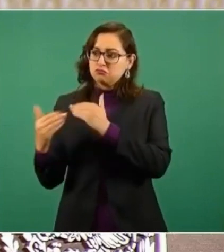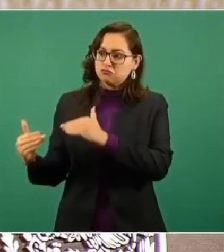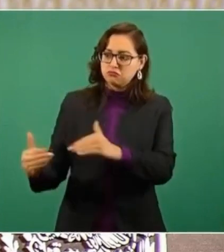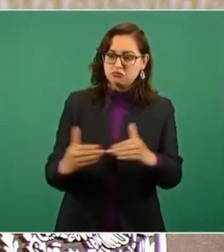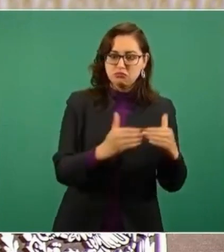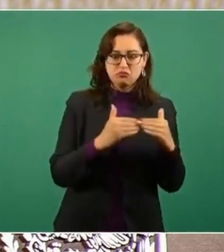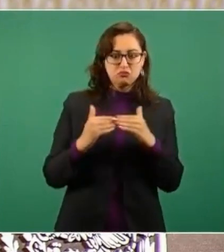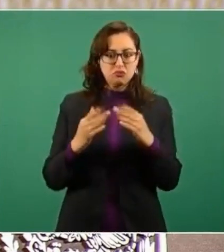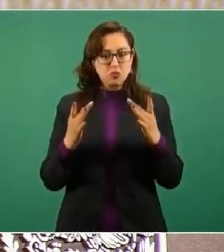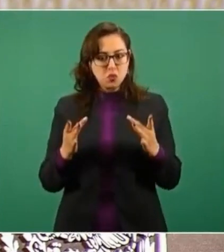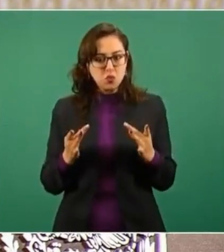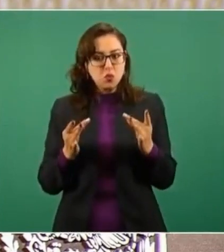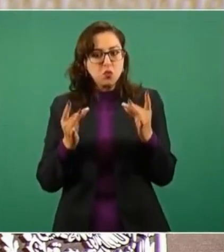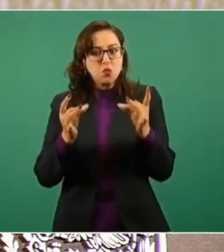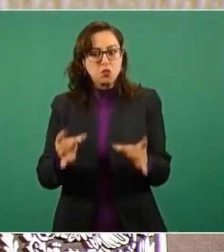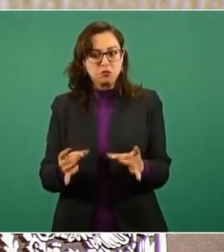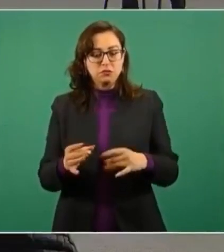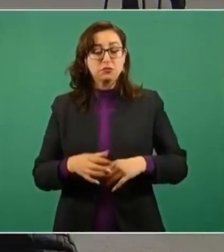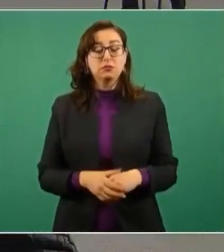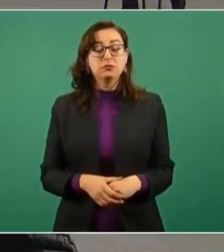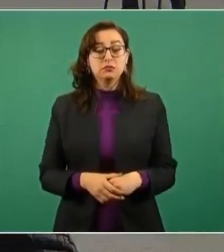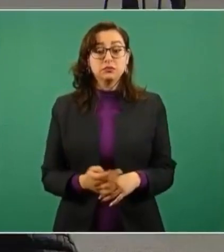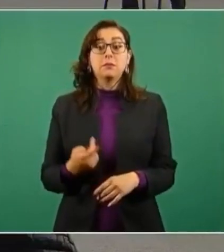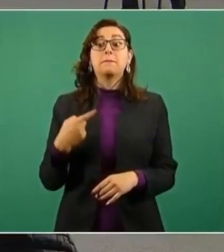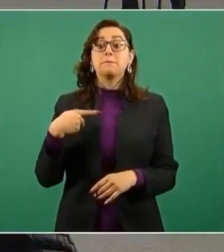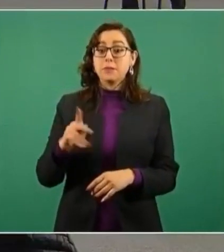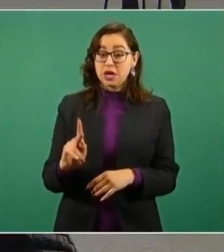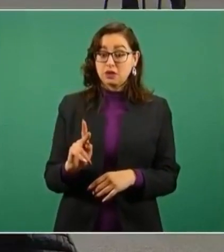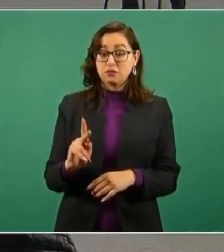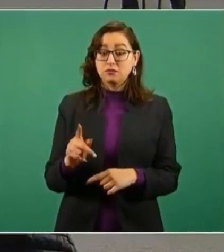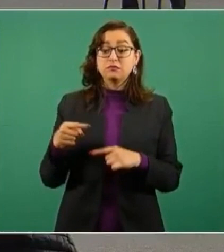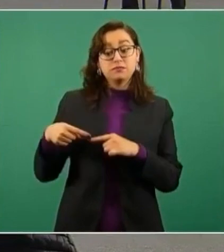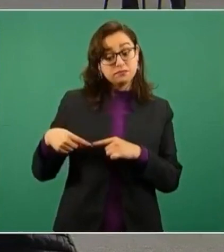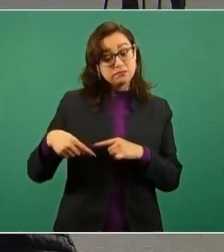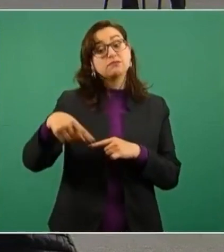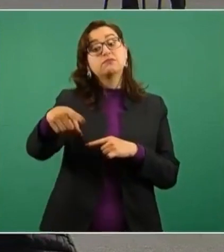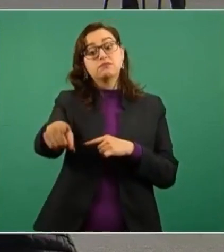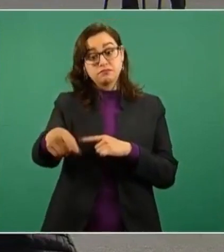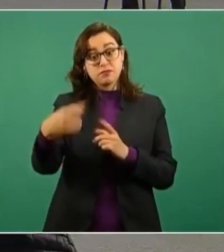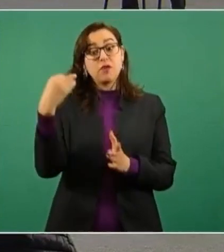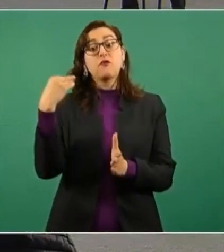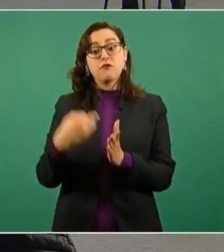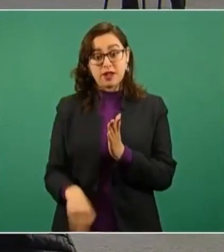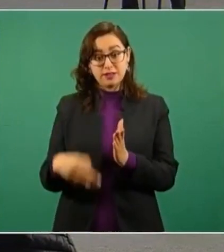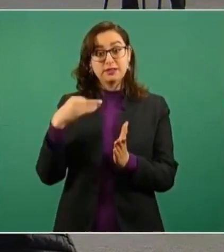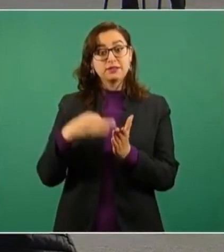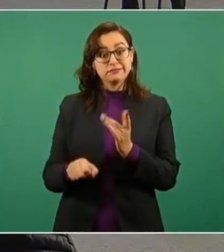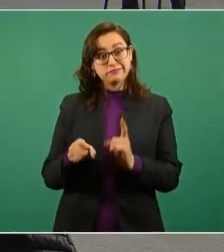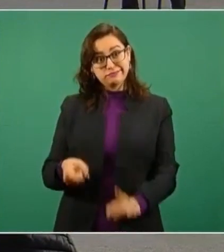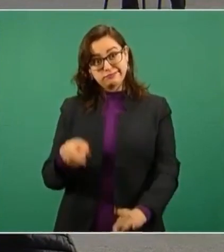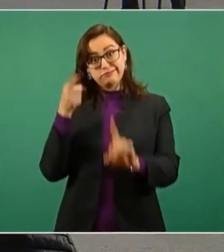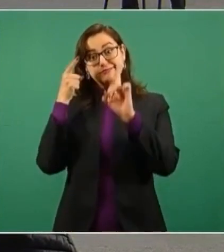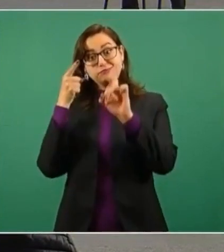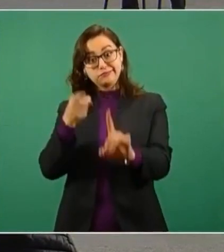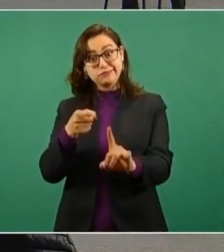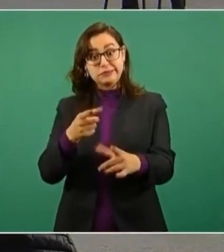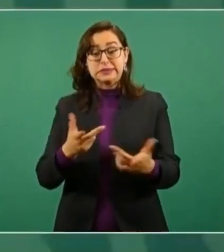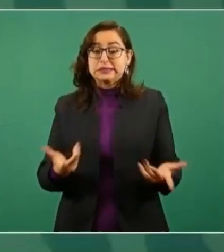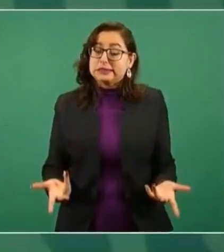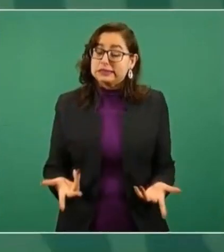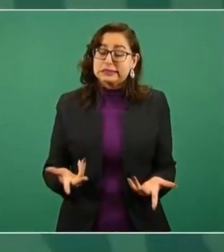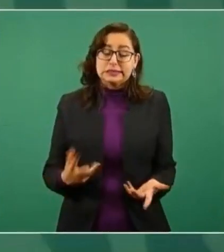Pero así como se han logrado avances significativos, nos esperan metas y nos esperan retos. La pandemia